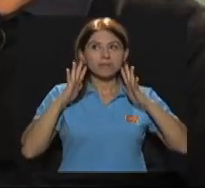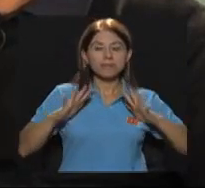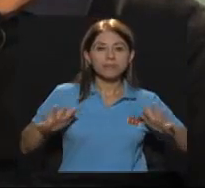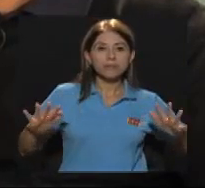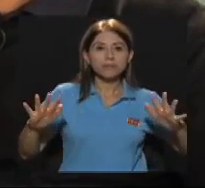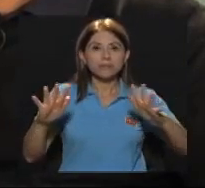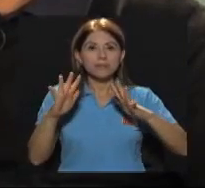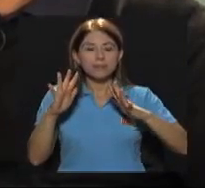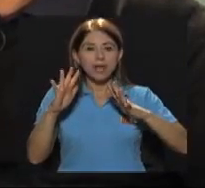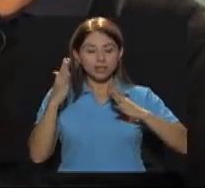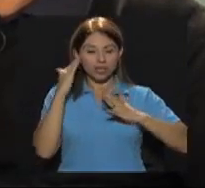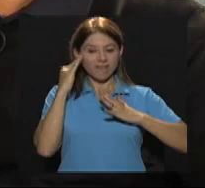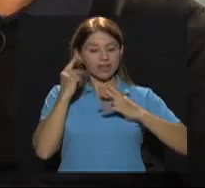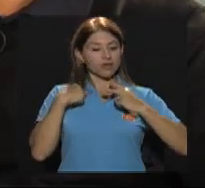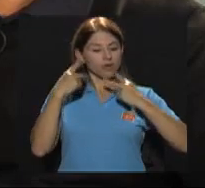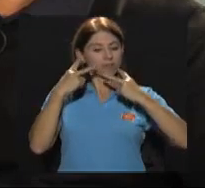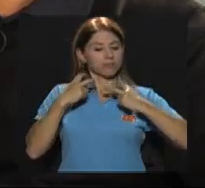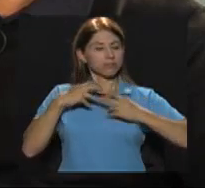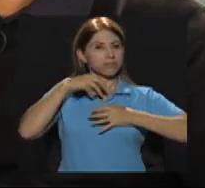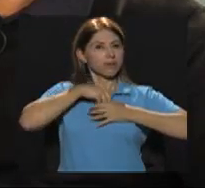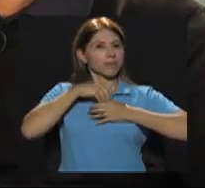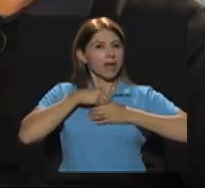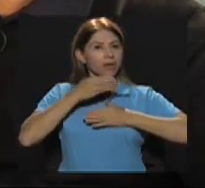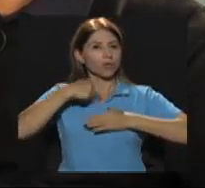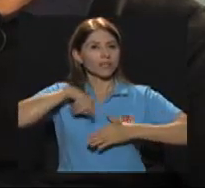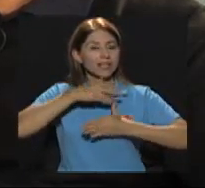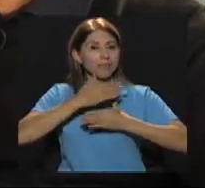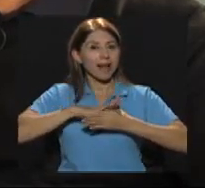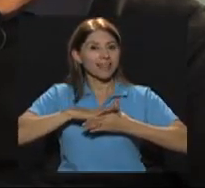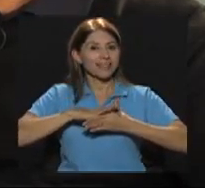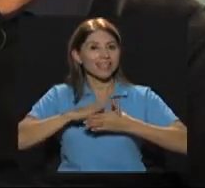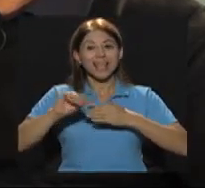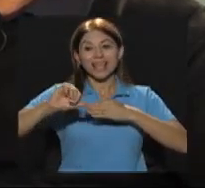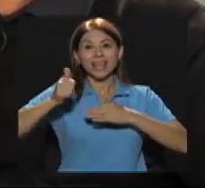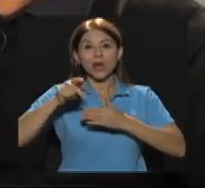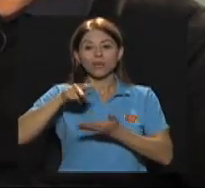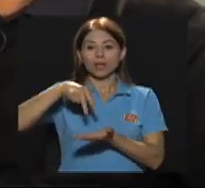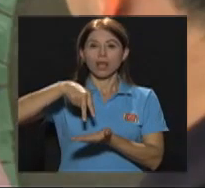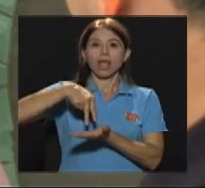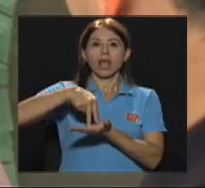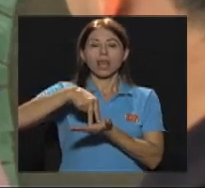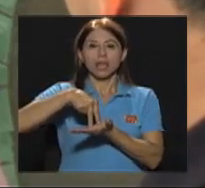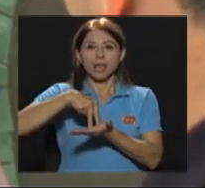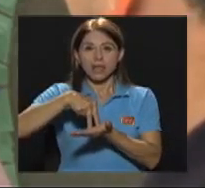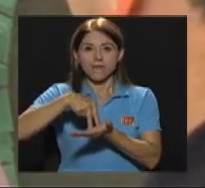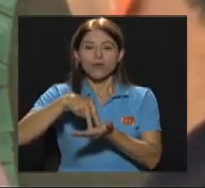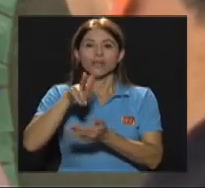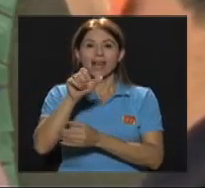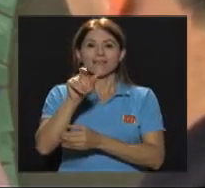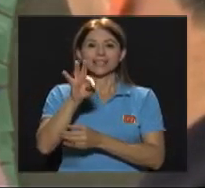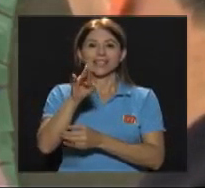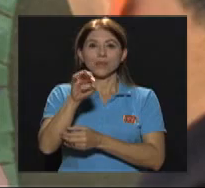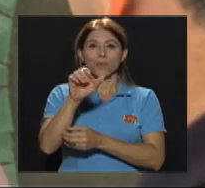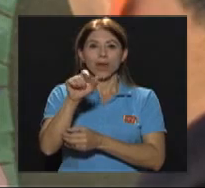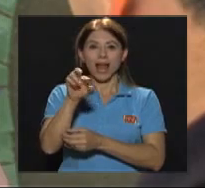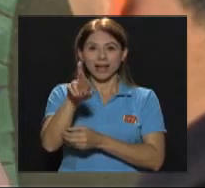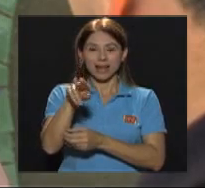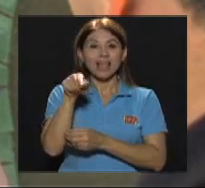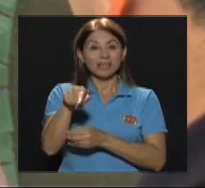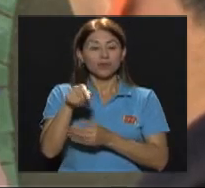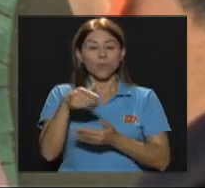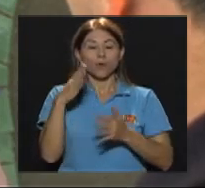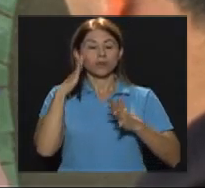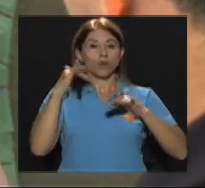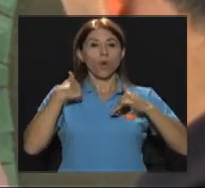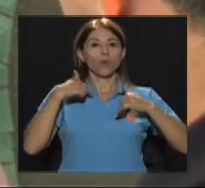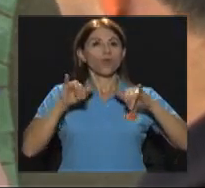están nuestras partes corporales Y en la parte vestibular que hace referencia con el equilibrio Con la posición del cuerpo también en el ambiente